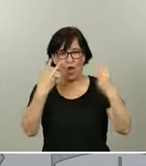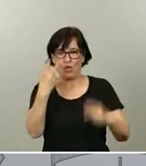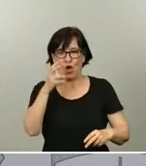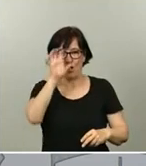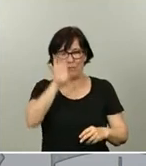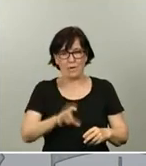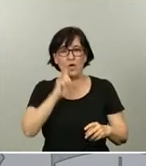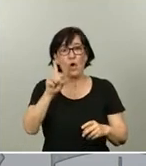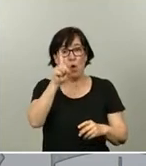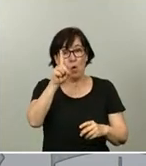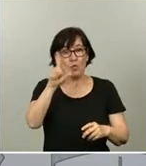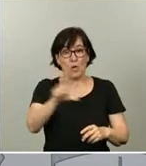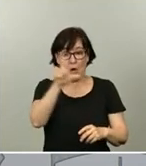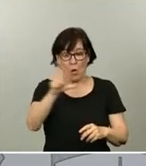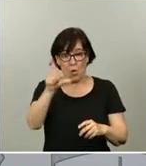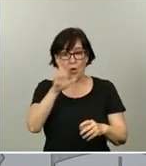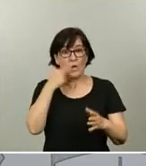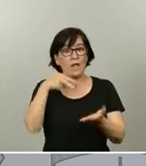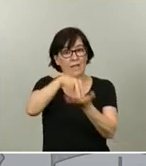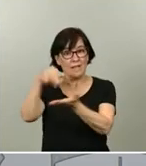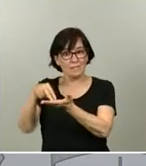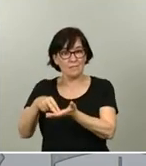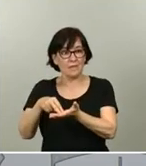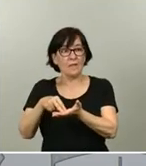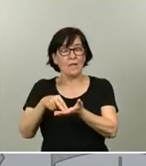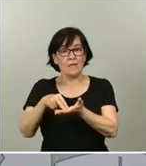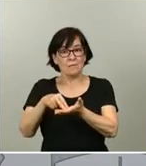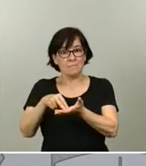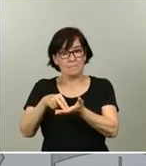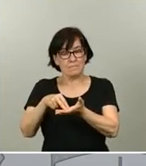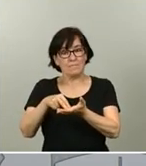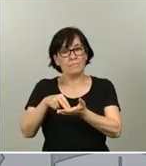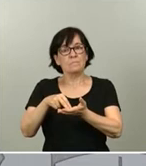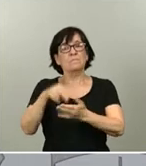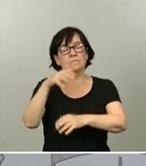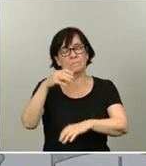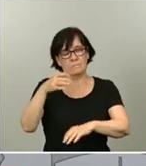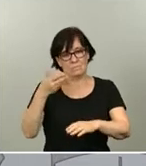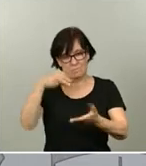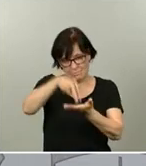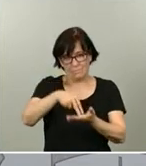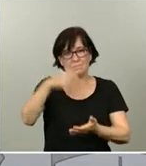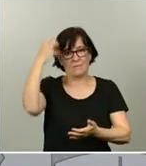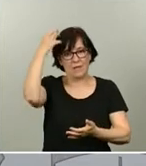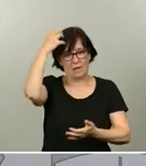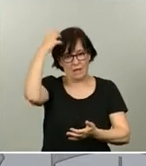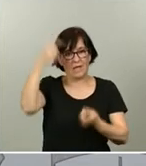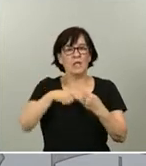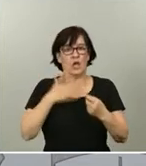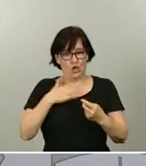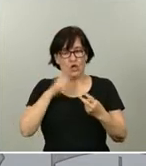julio, en el que estará presente el jefe del Estado, su majestad el rey, mi presencia también, y,